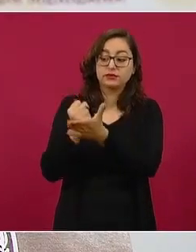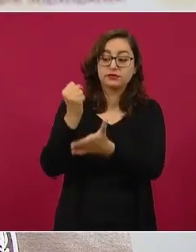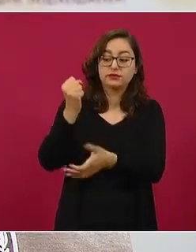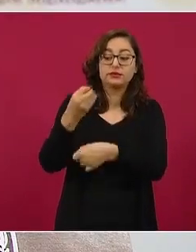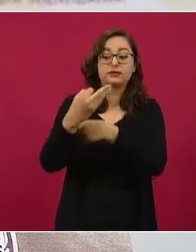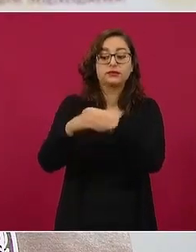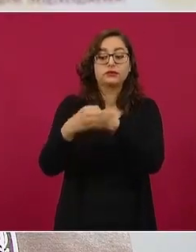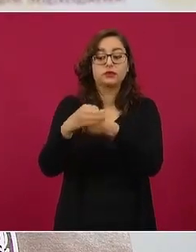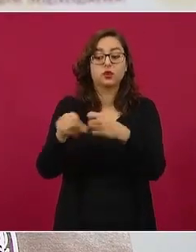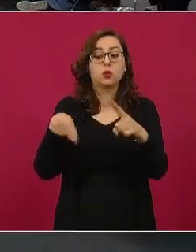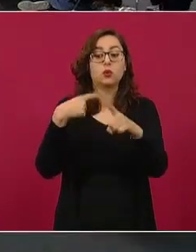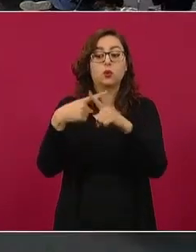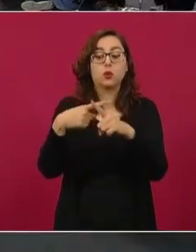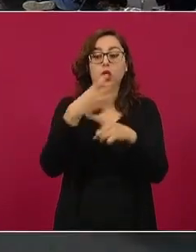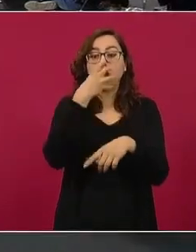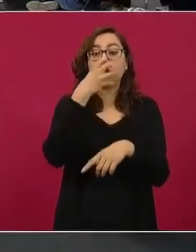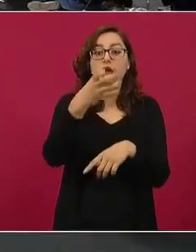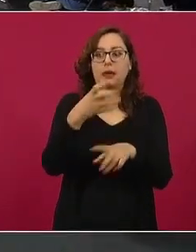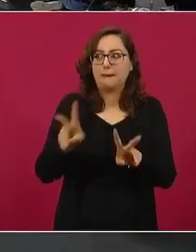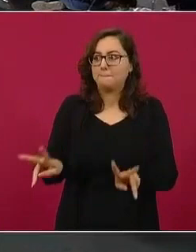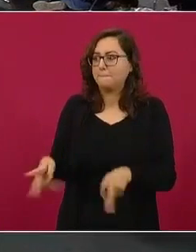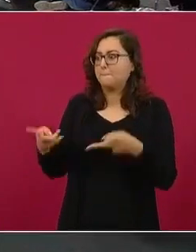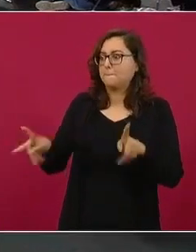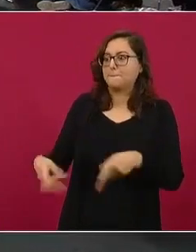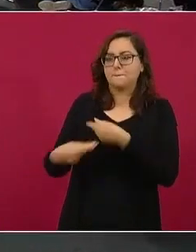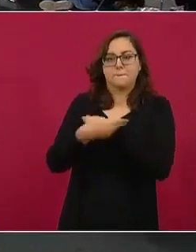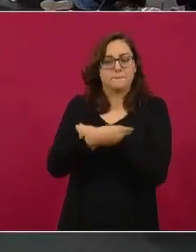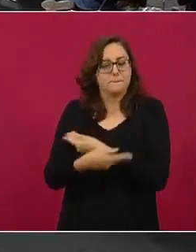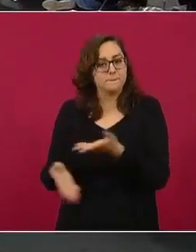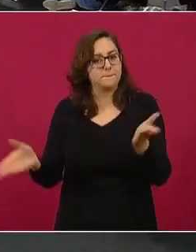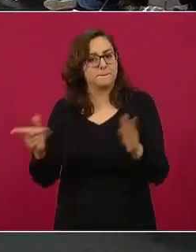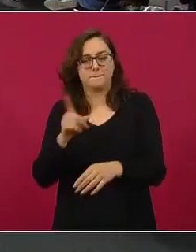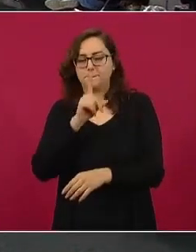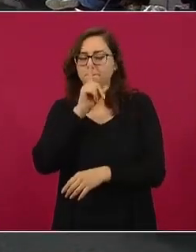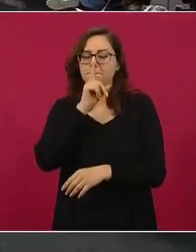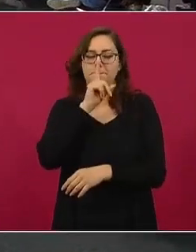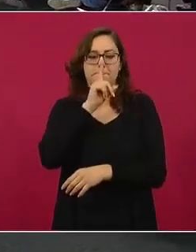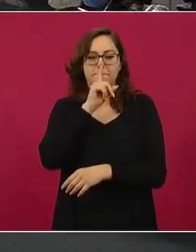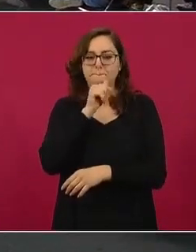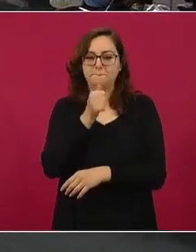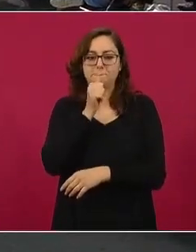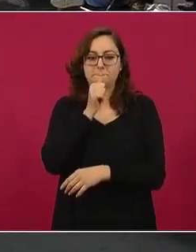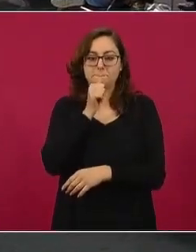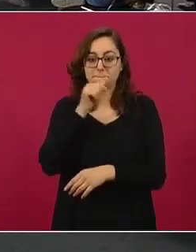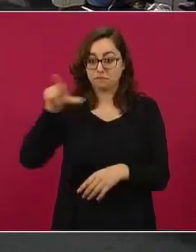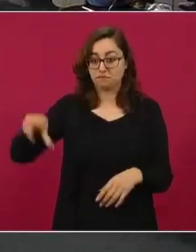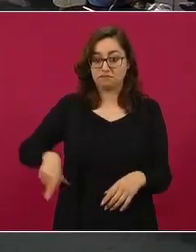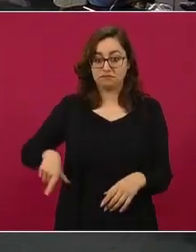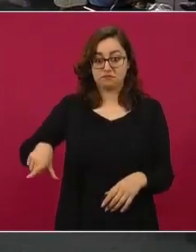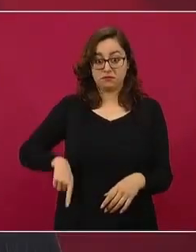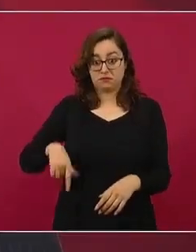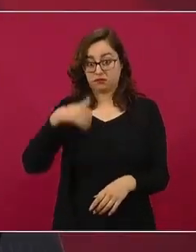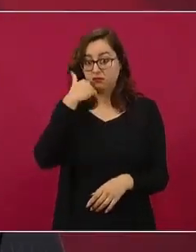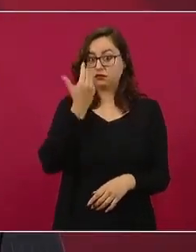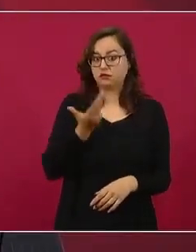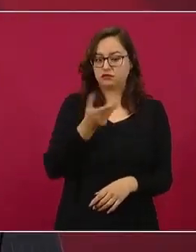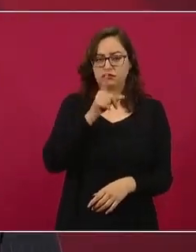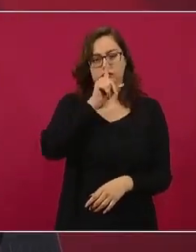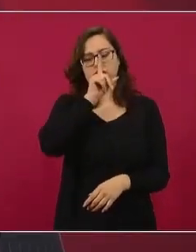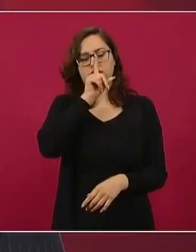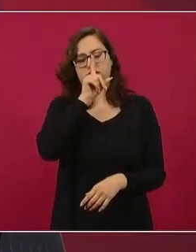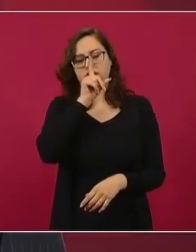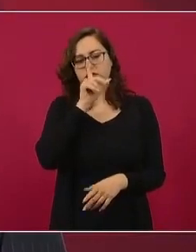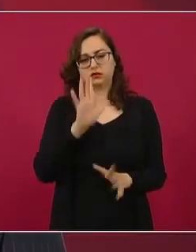comercial, no puede ser de uso comercial por el momento. No por un capricho del gobierno mexicano, sino por un estándar de